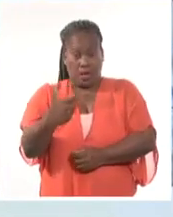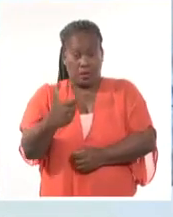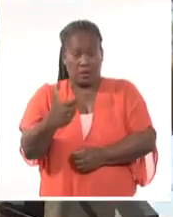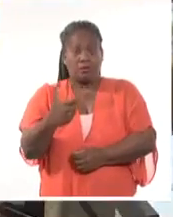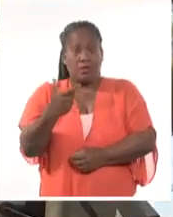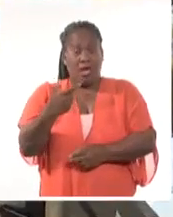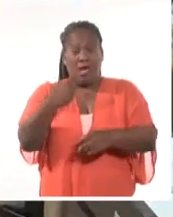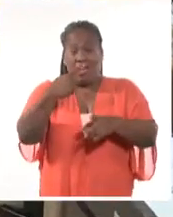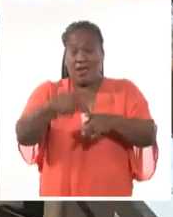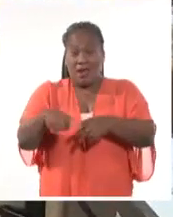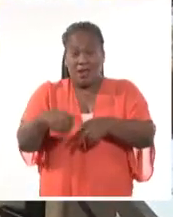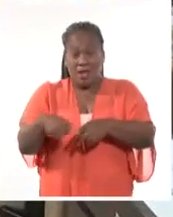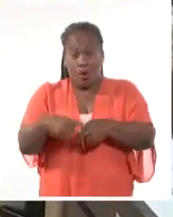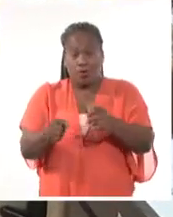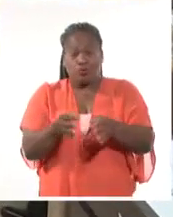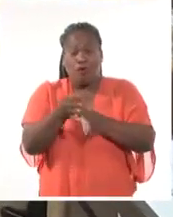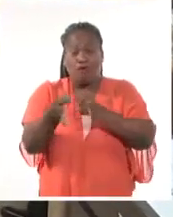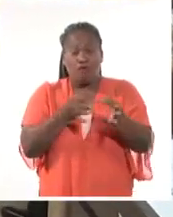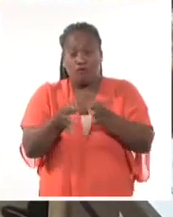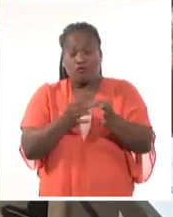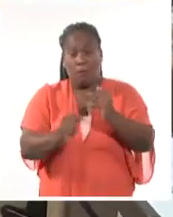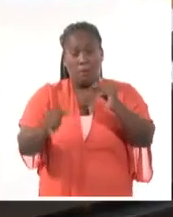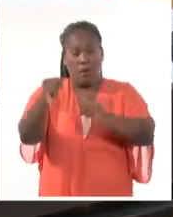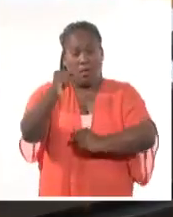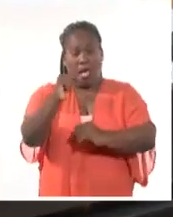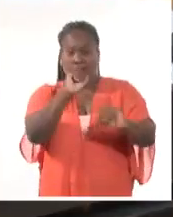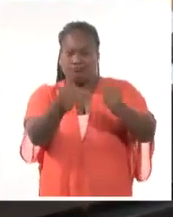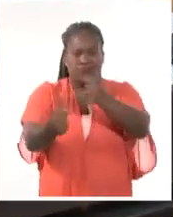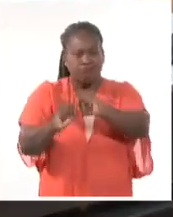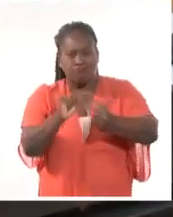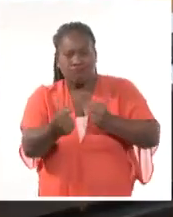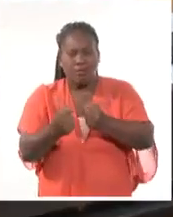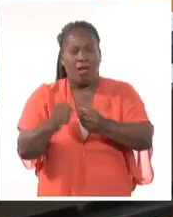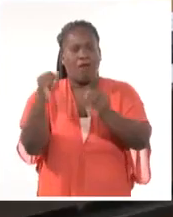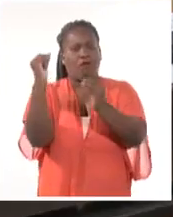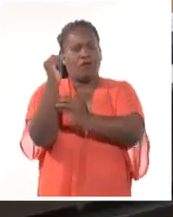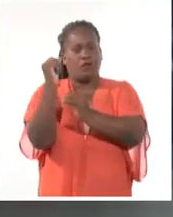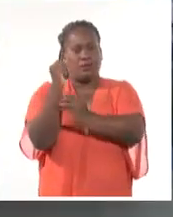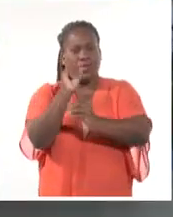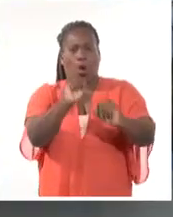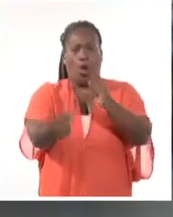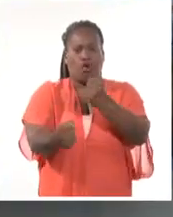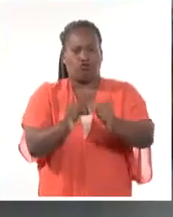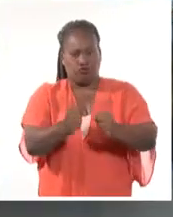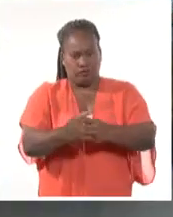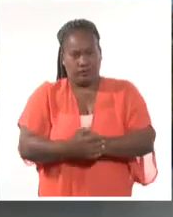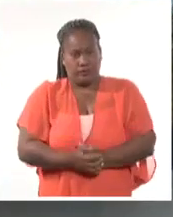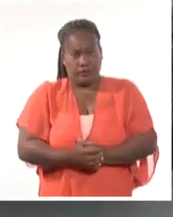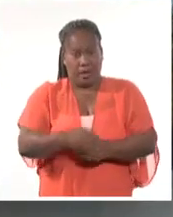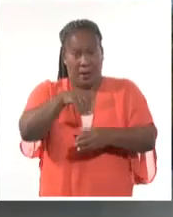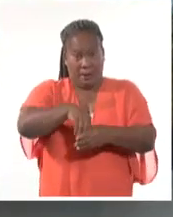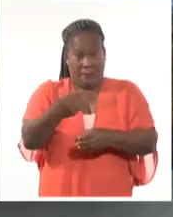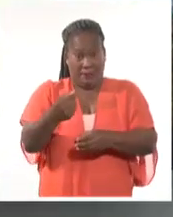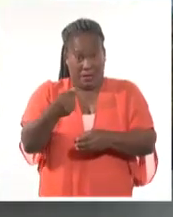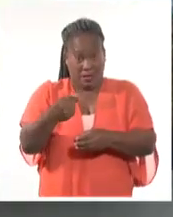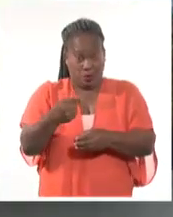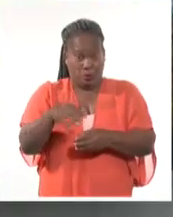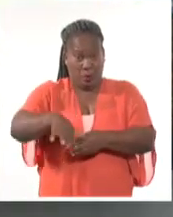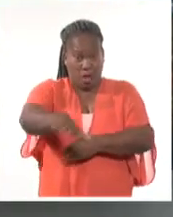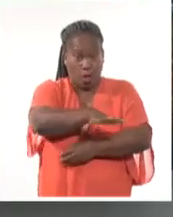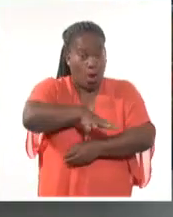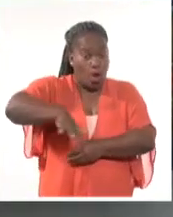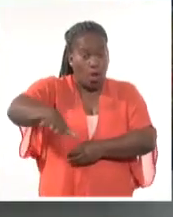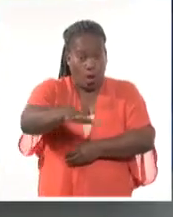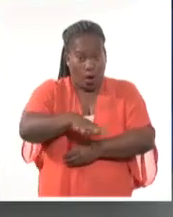en función de las prioridades al tiempo del fortalecimiento del control. Los presupuestos locales deberán priorizar los